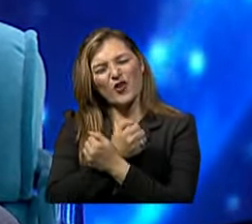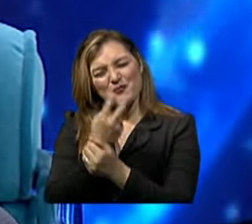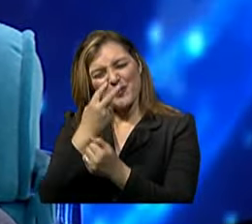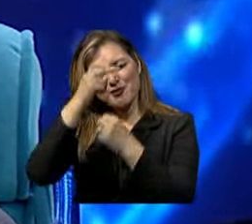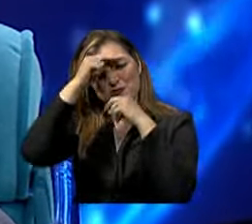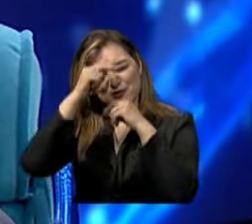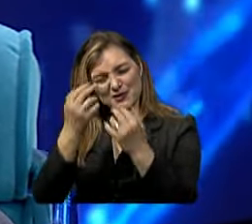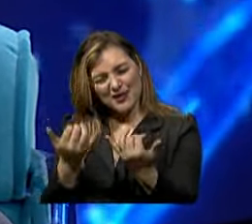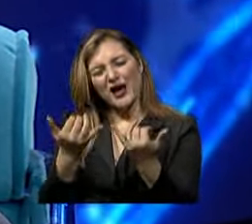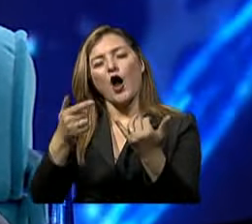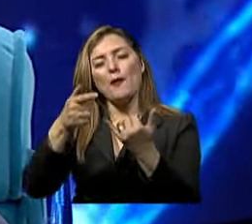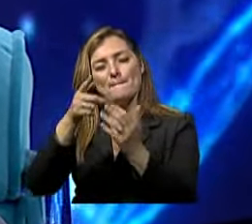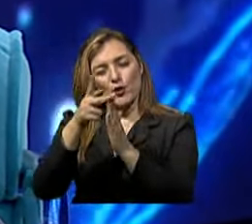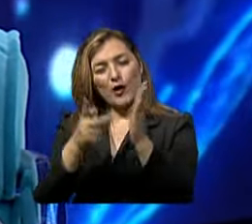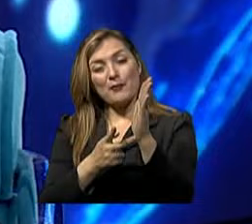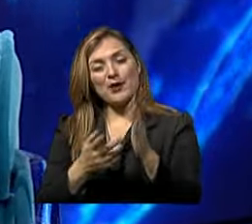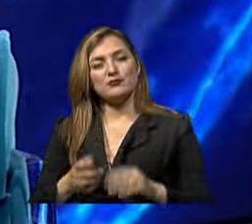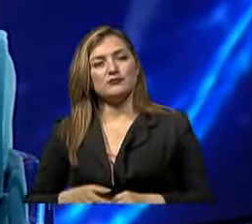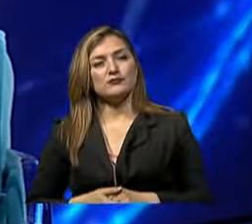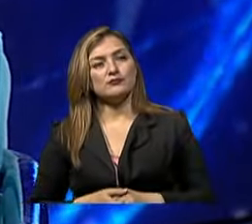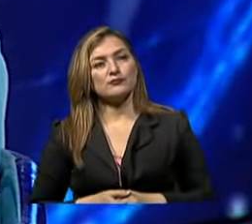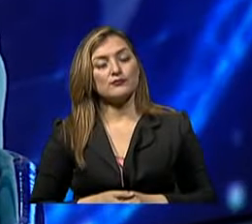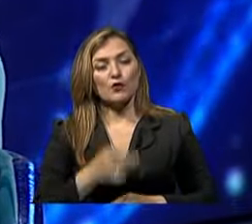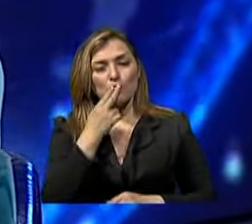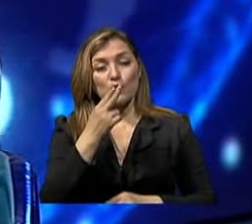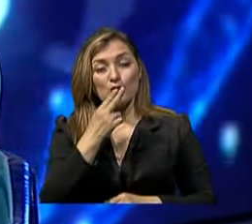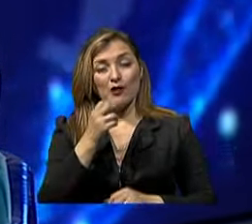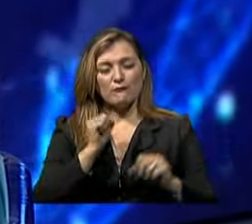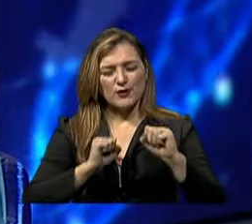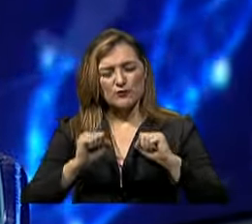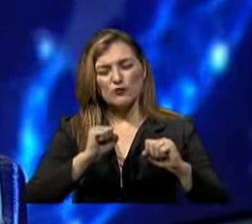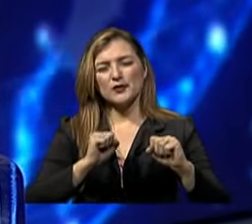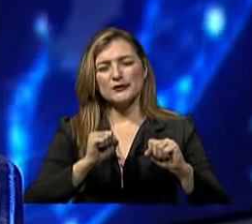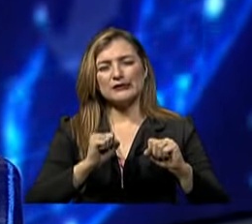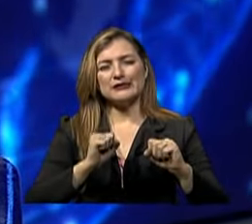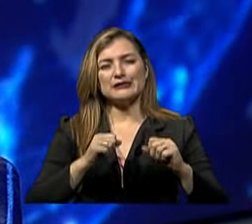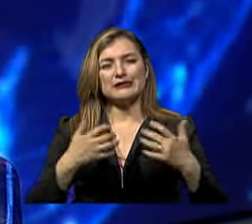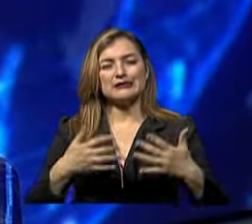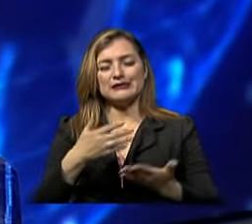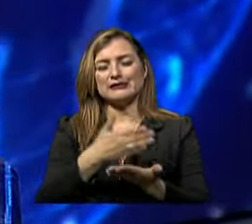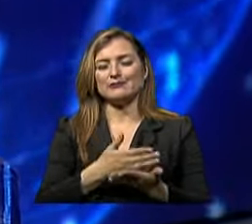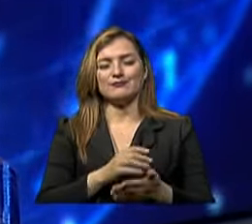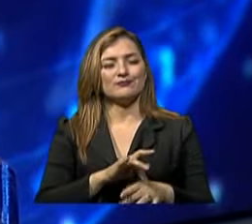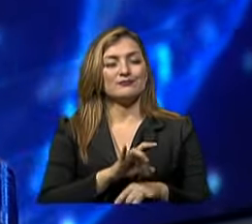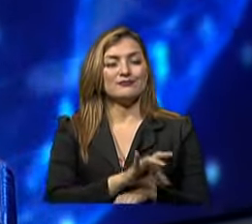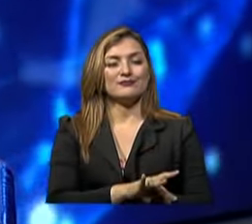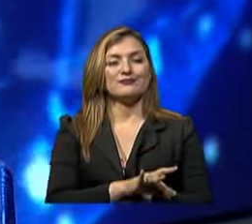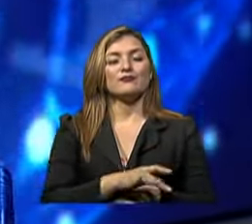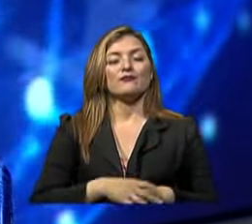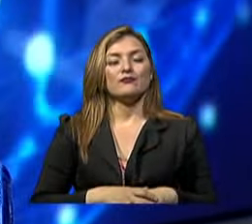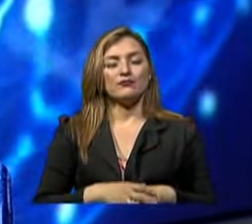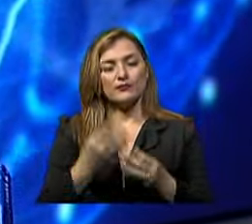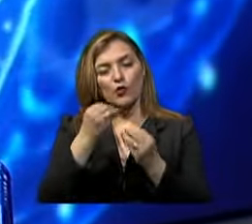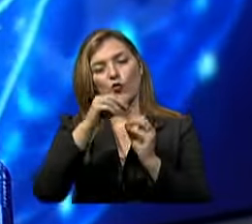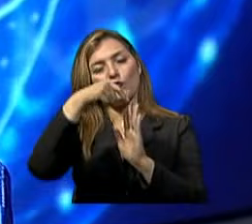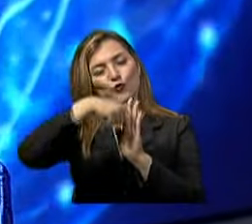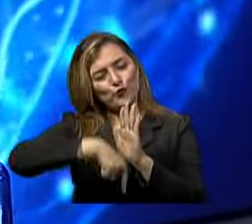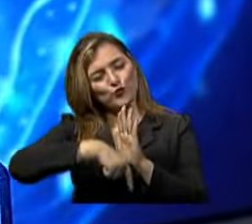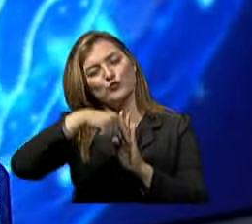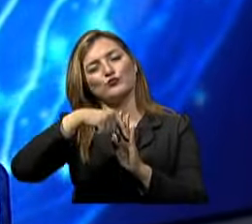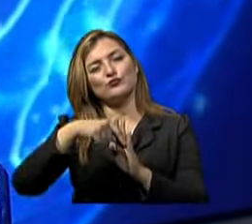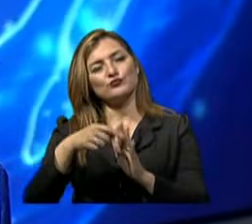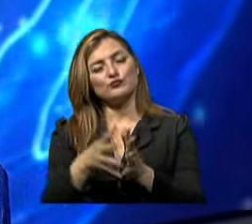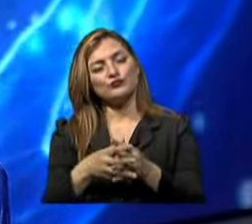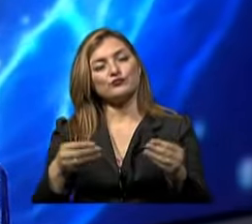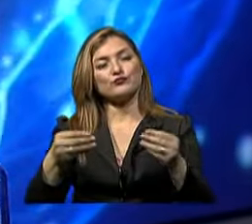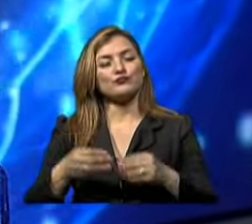viendo Si usted está fumando Activamente Haga el esfuerzo De fumar Instruyase Estamos dándole Alguna información Profundice en este tema Pues y busque